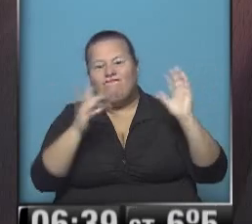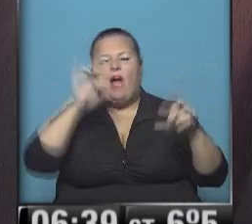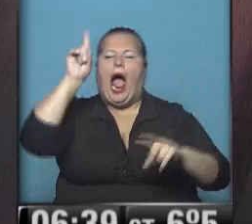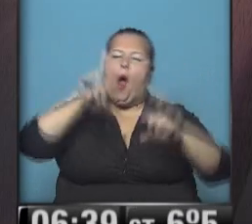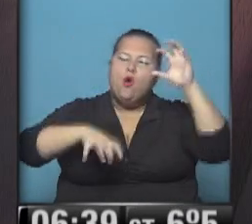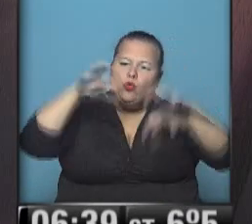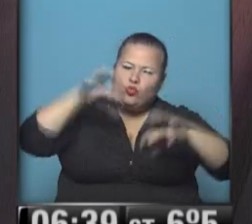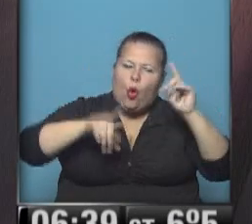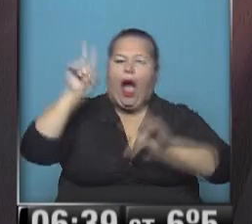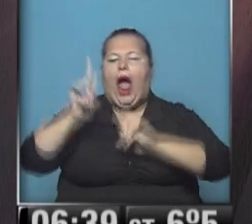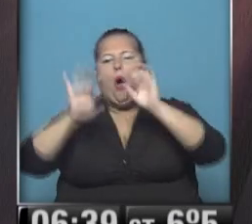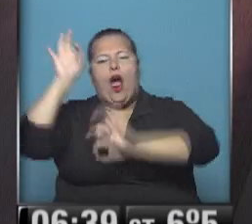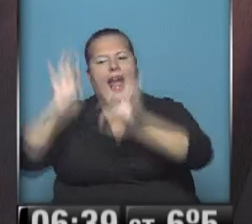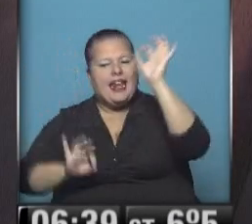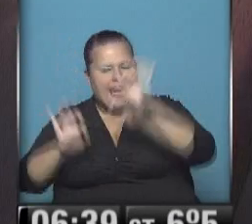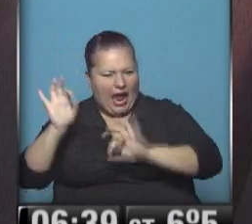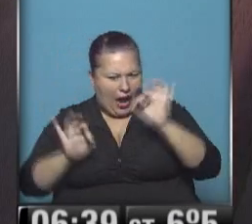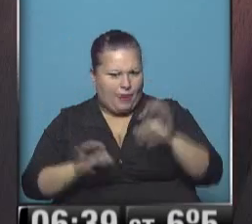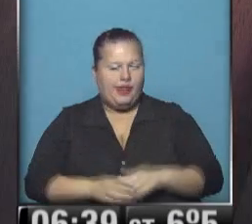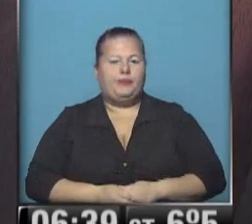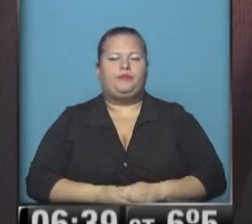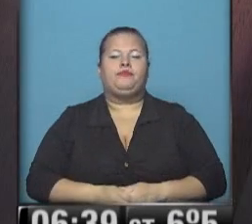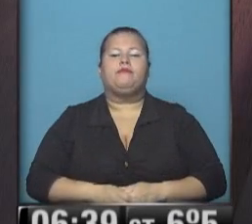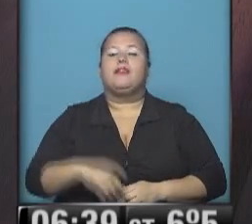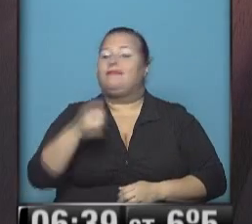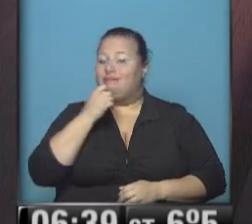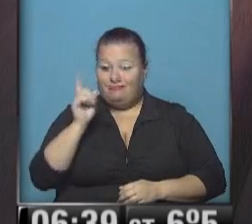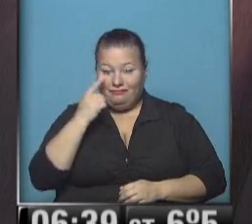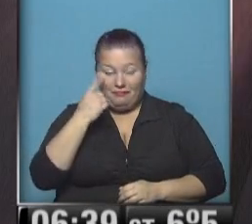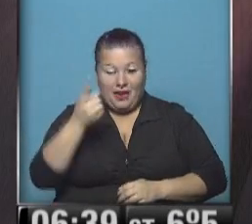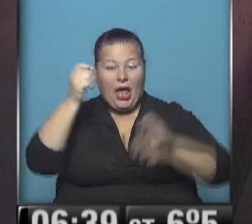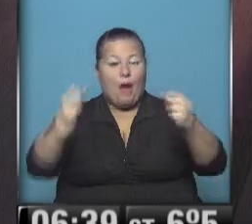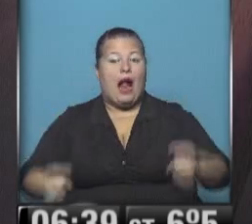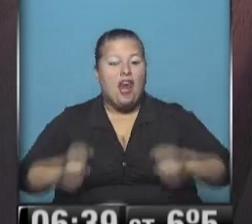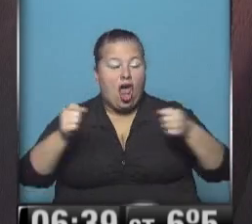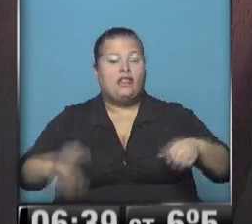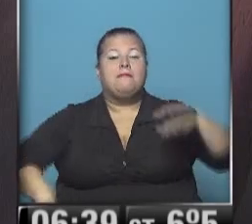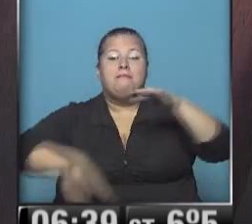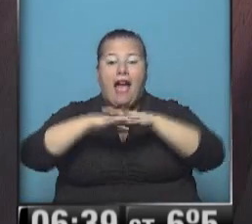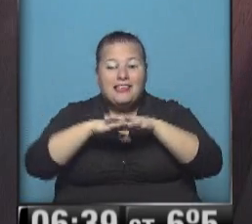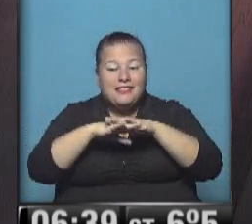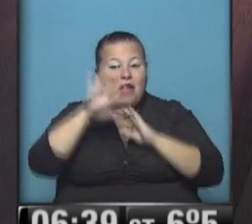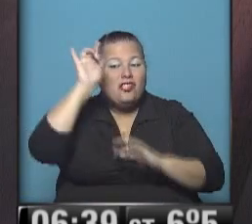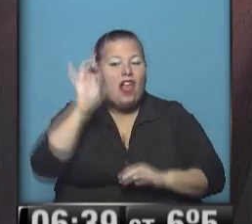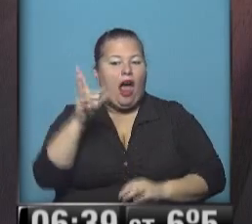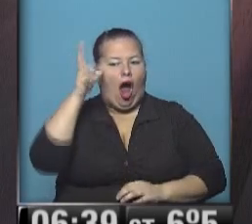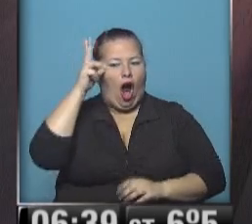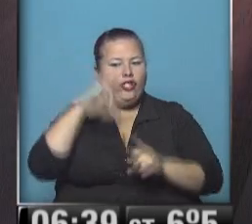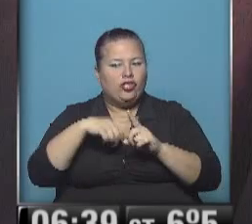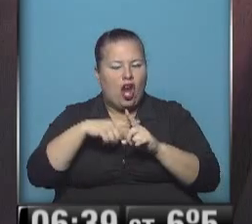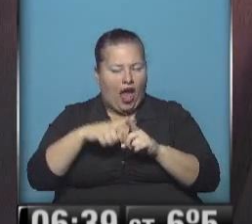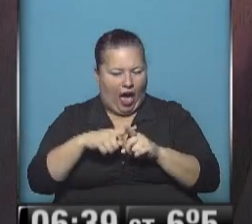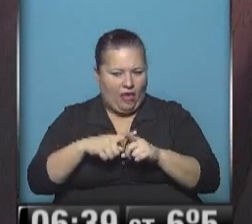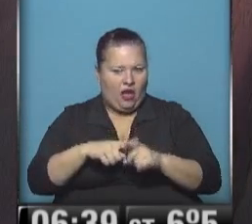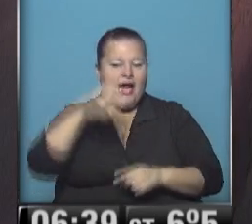gotas de agua, algún copito de nieve. Y si no, fíjense, Bariloche, la máxima, solamente 8 graditos.